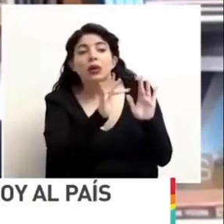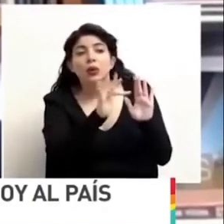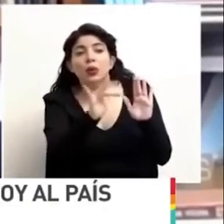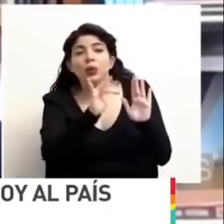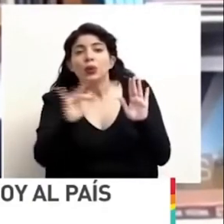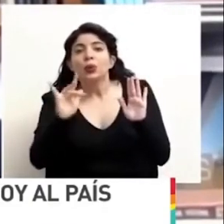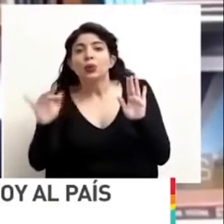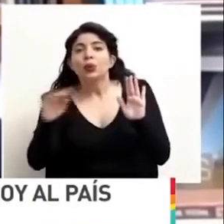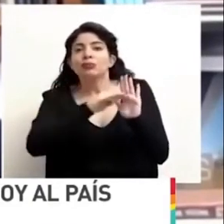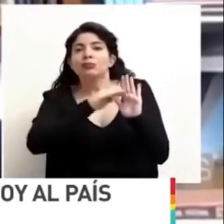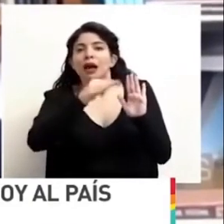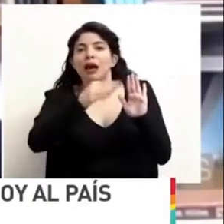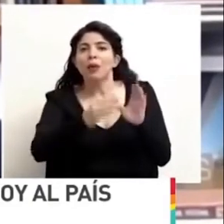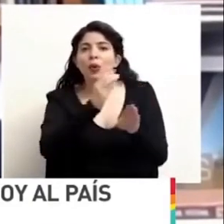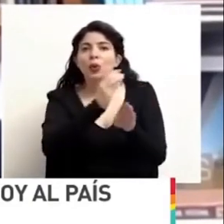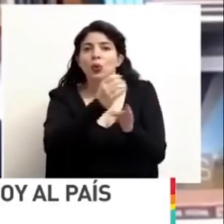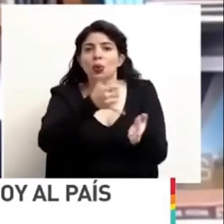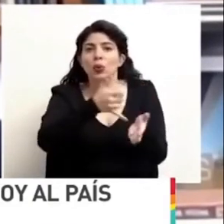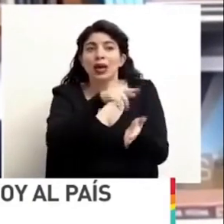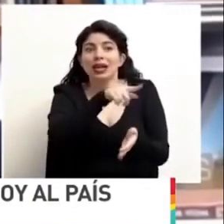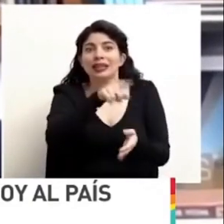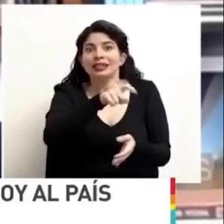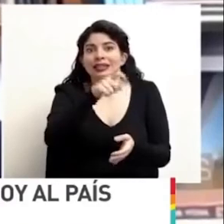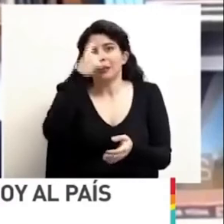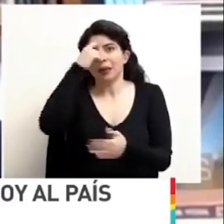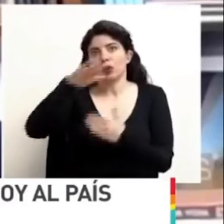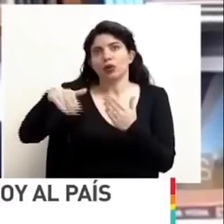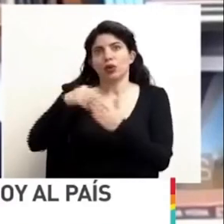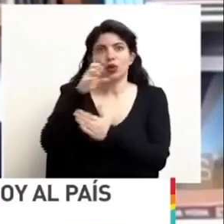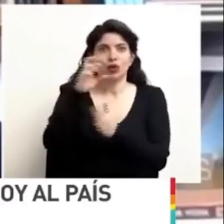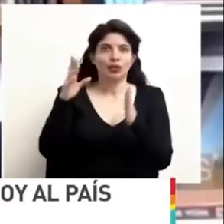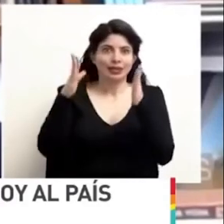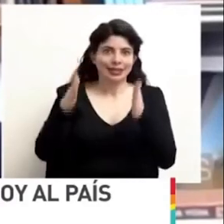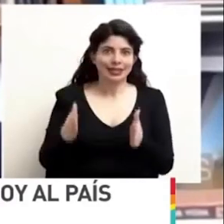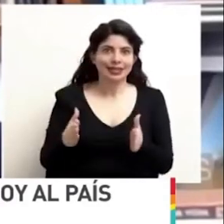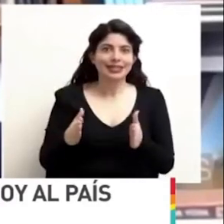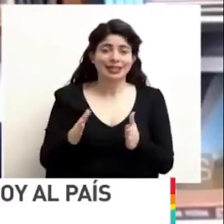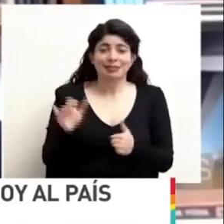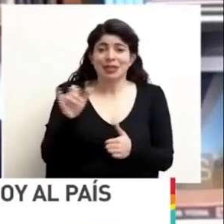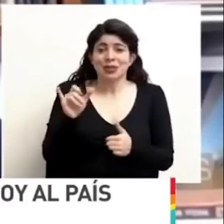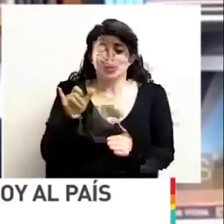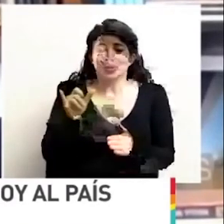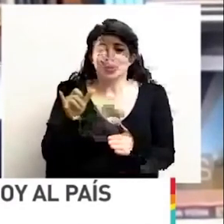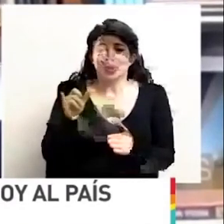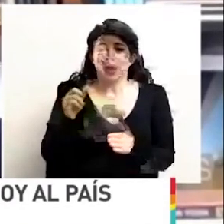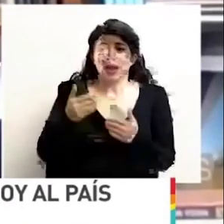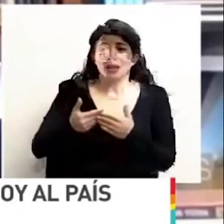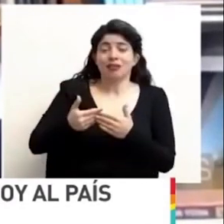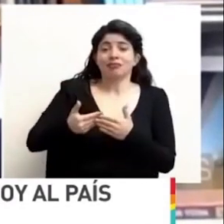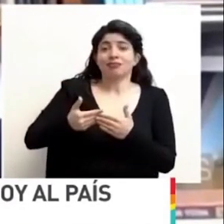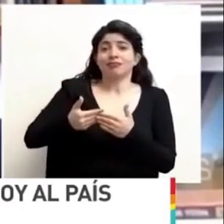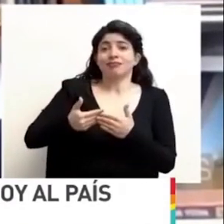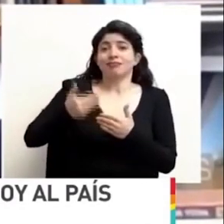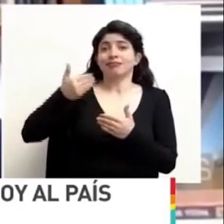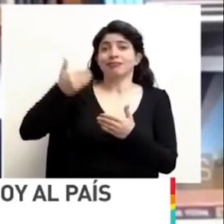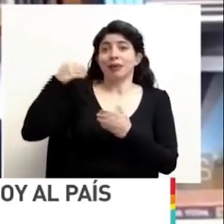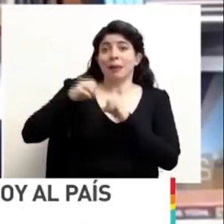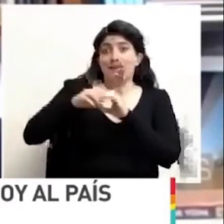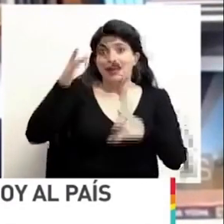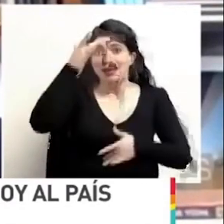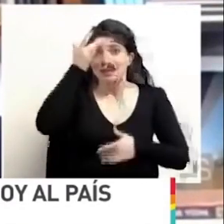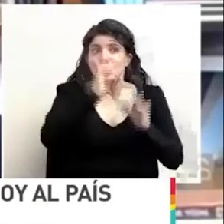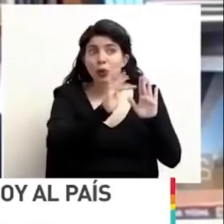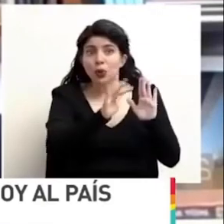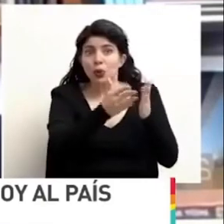cuidado intensivo para todas y todos los costarricenses como lo hemos tenido durante el periodo de la pandemia.